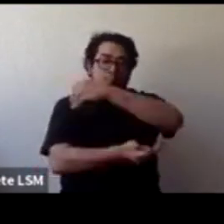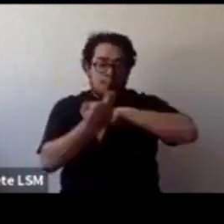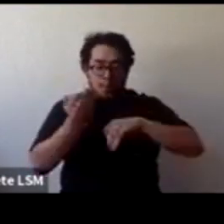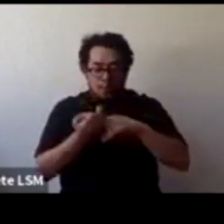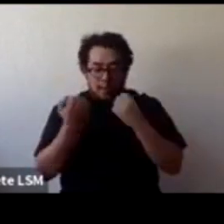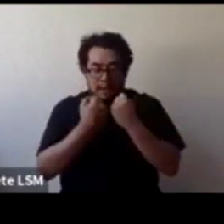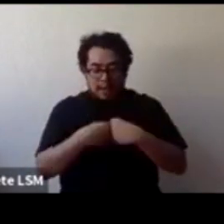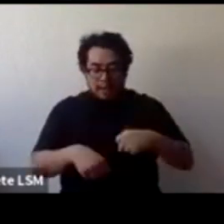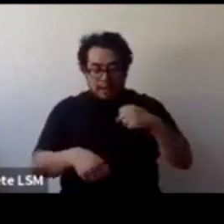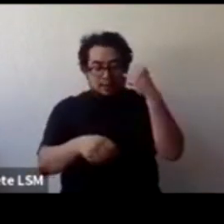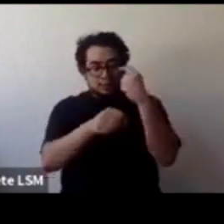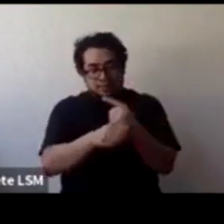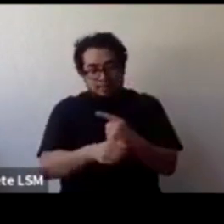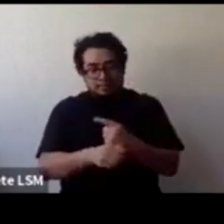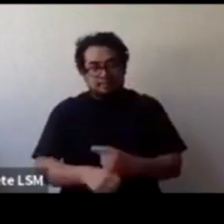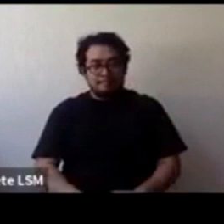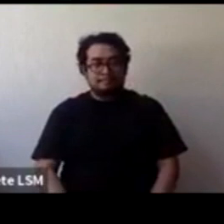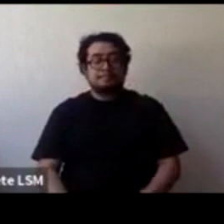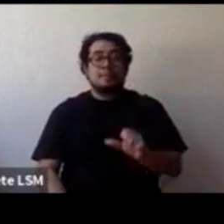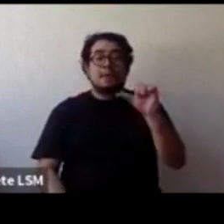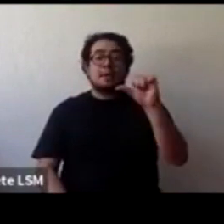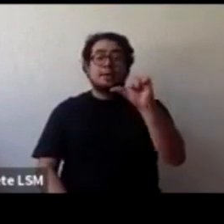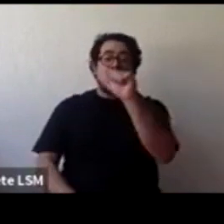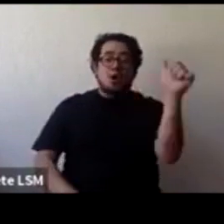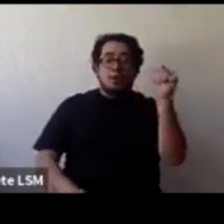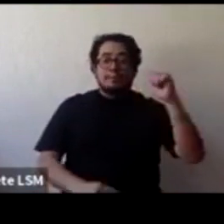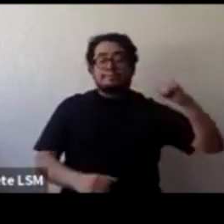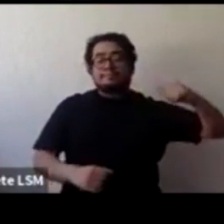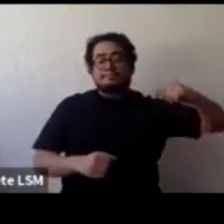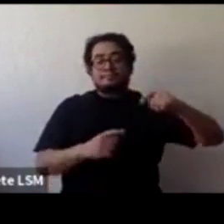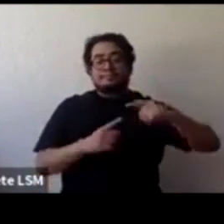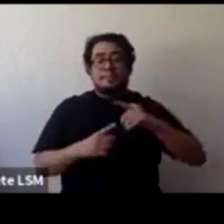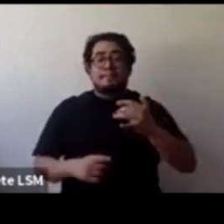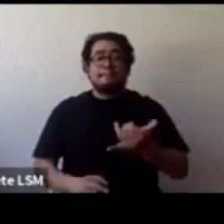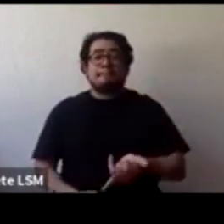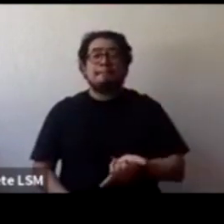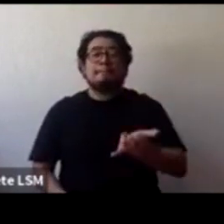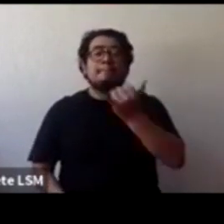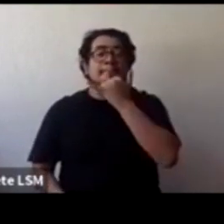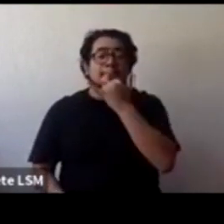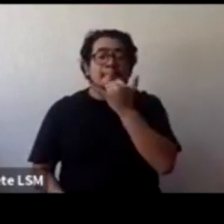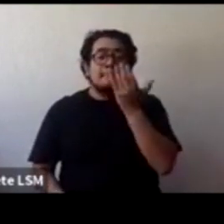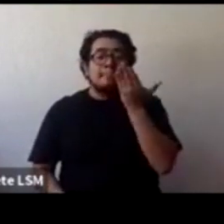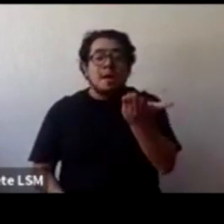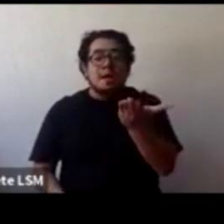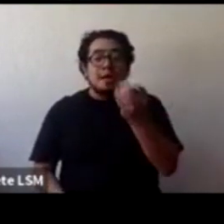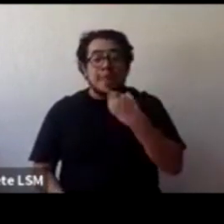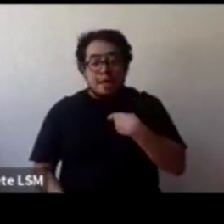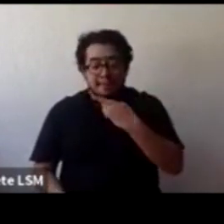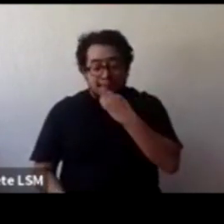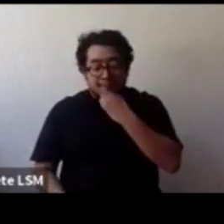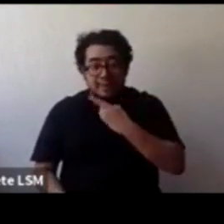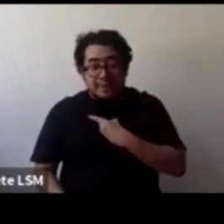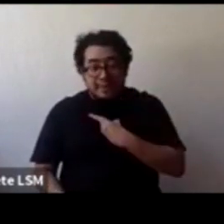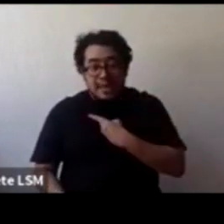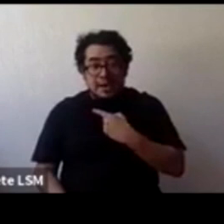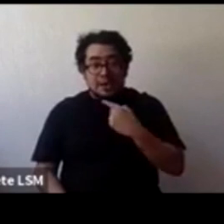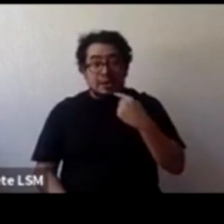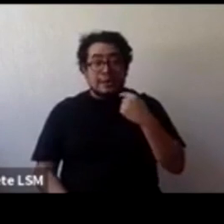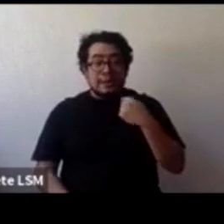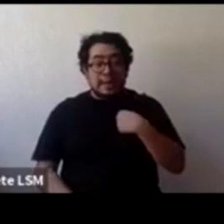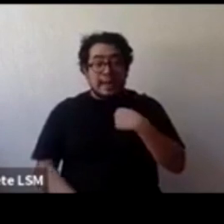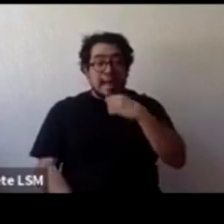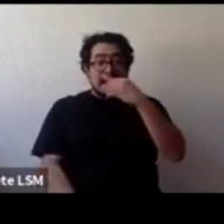que tener esa responsabilidad la otra cosa que quiero decir es pedir perdón a mí me habían dicho que terminaríamos a las 3 en hace 17